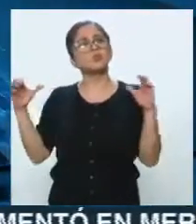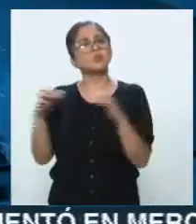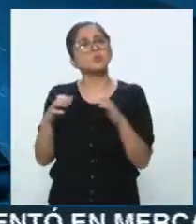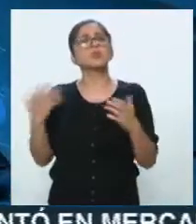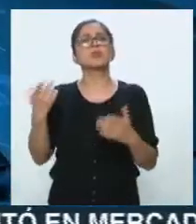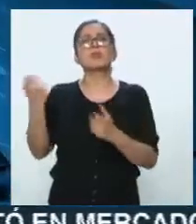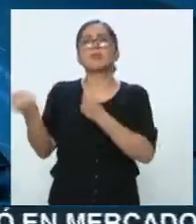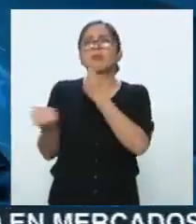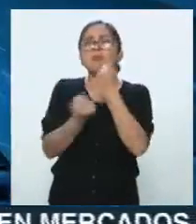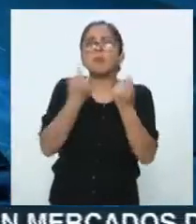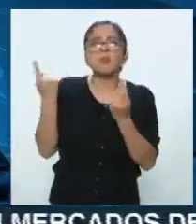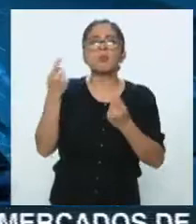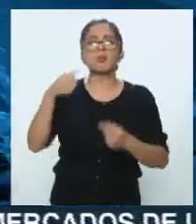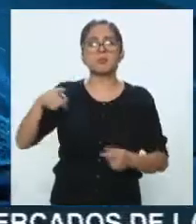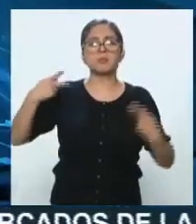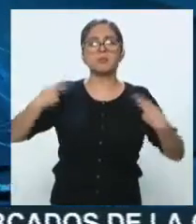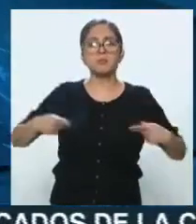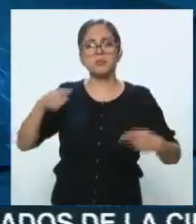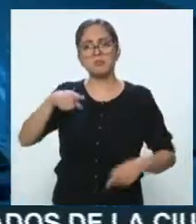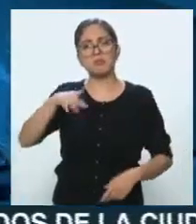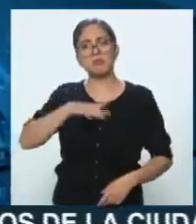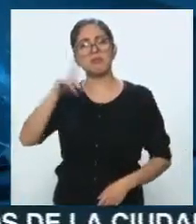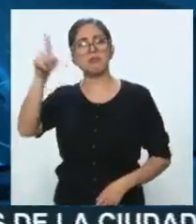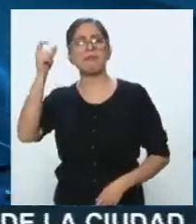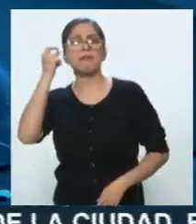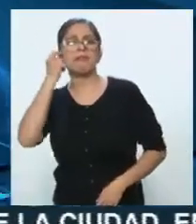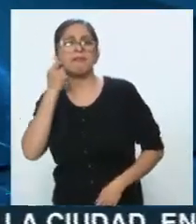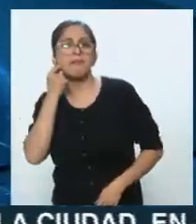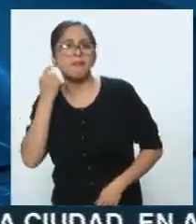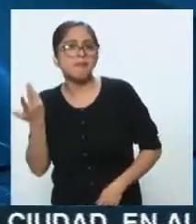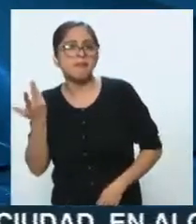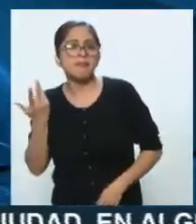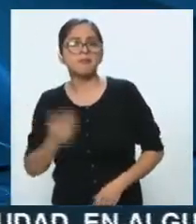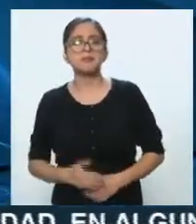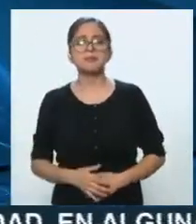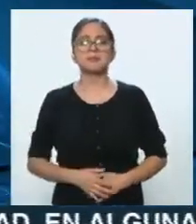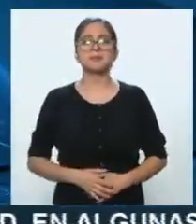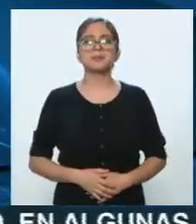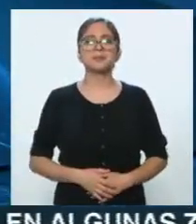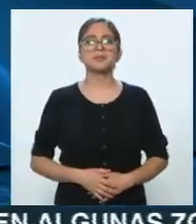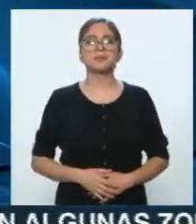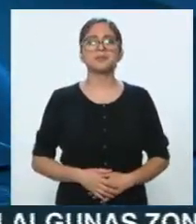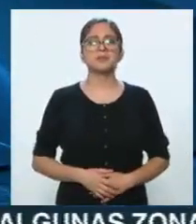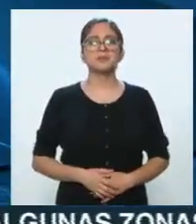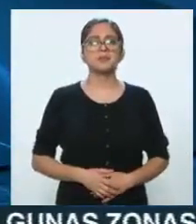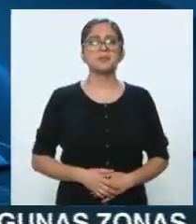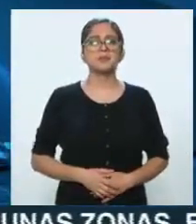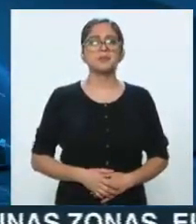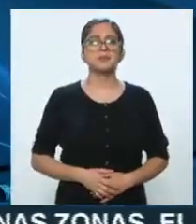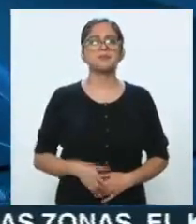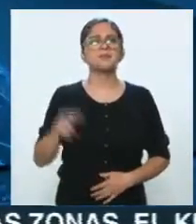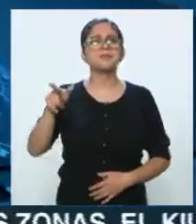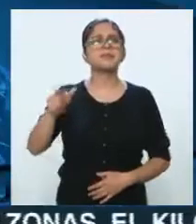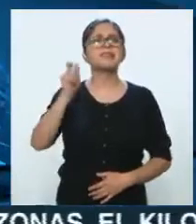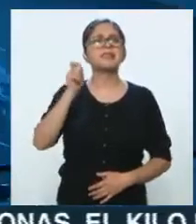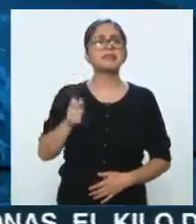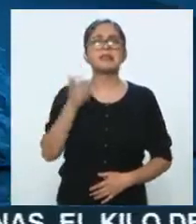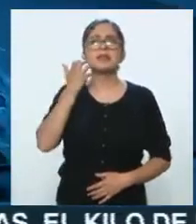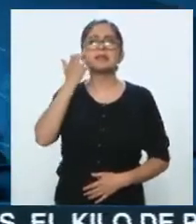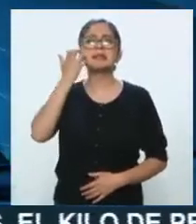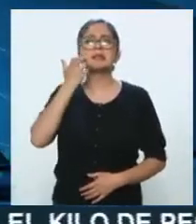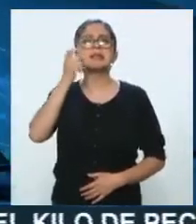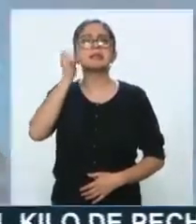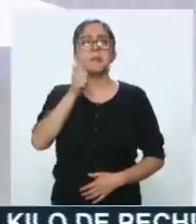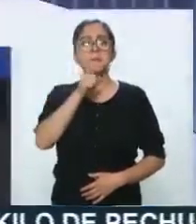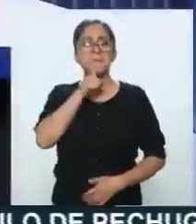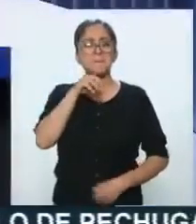poderes fácticos que existen en Guerrero que tiene que ver... ¿Y el móvil? El móvil es ocultar esa información. Y